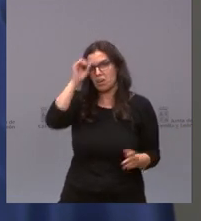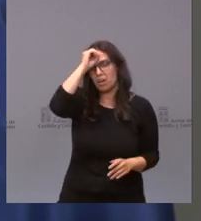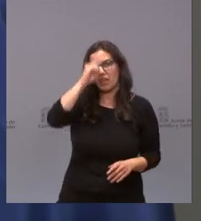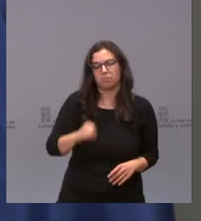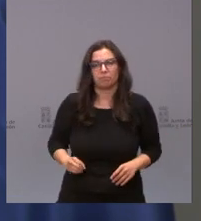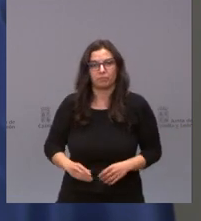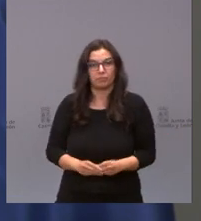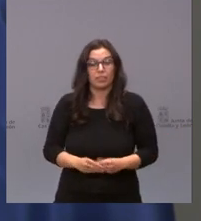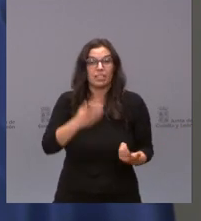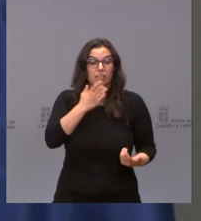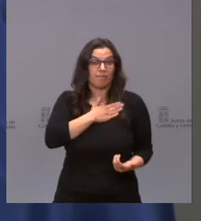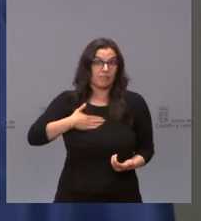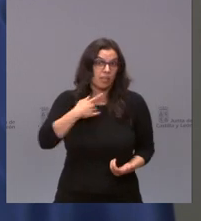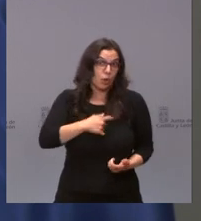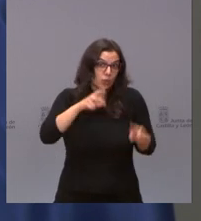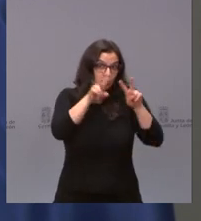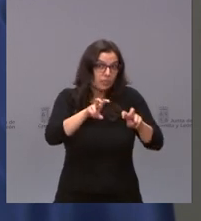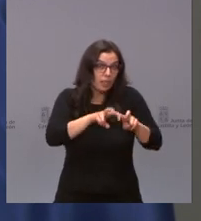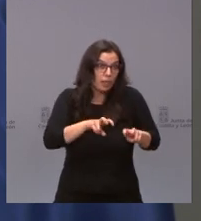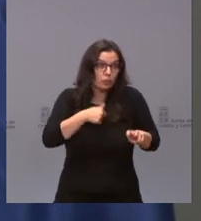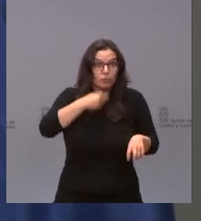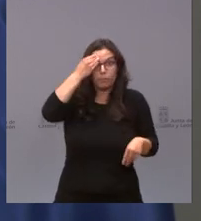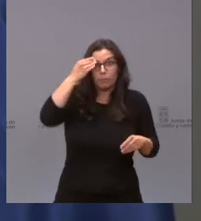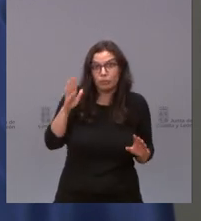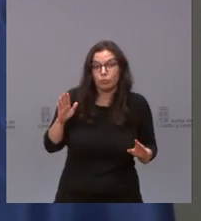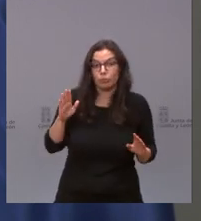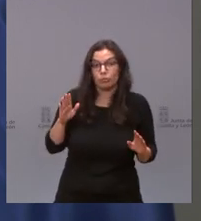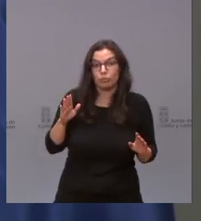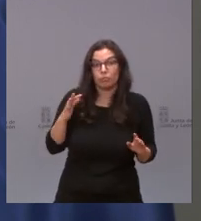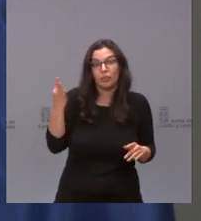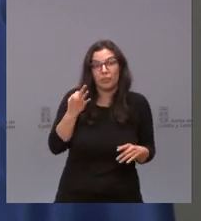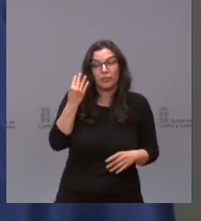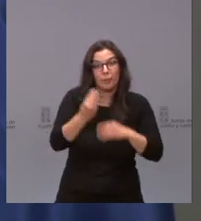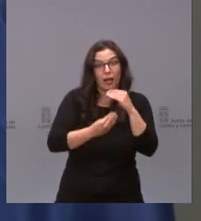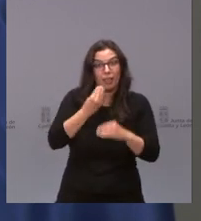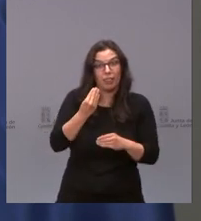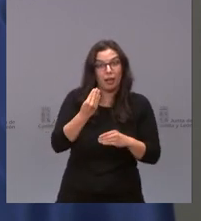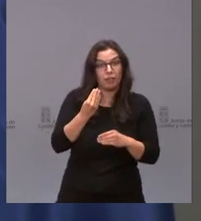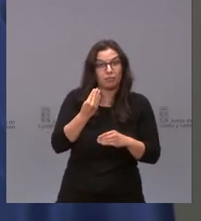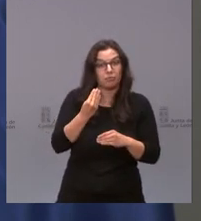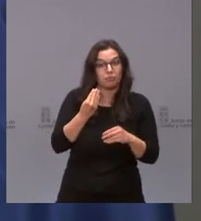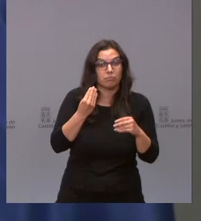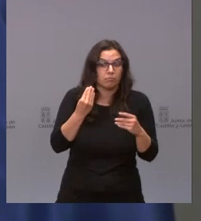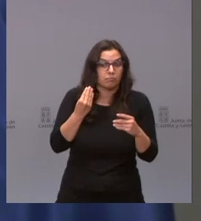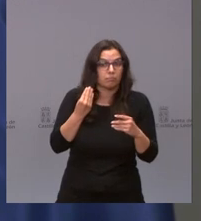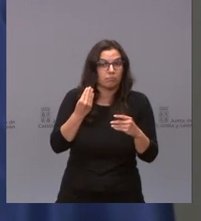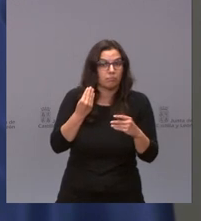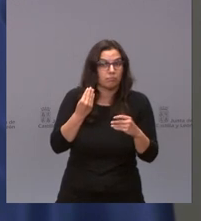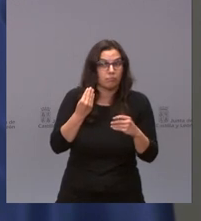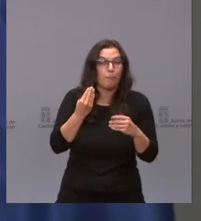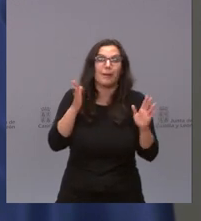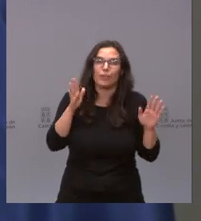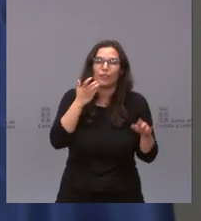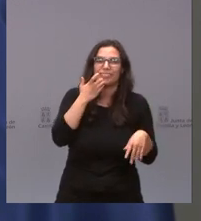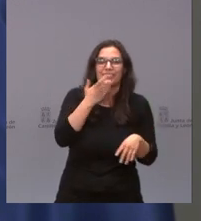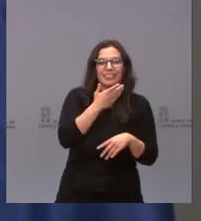Si queremos una comisión de investigación, yo creo que hay que hacer una comisión de investigación. Ahora, si lo que queremos es hacer lo que hemos venido haciendo